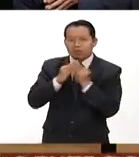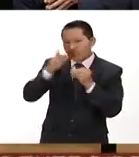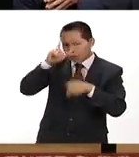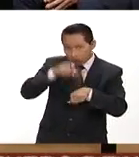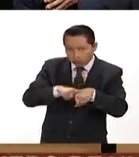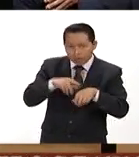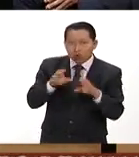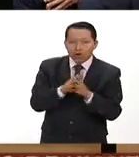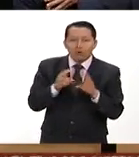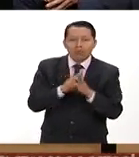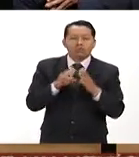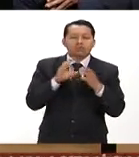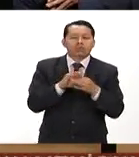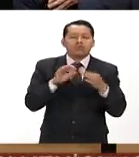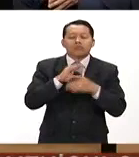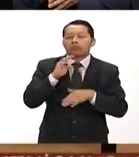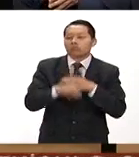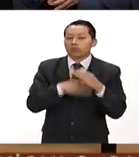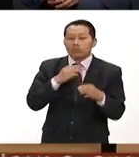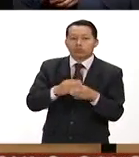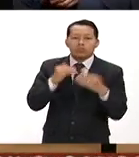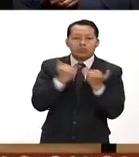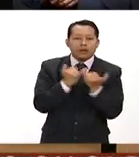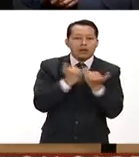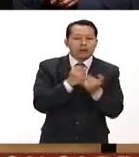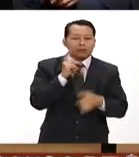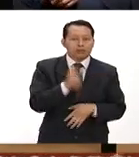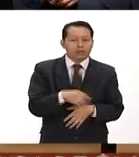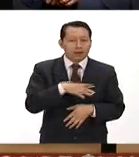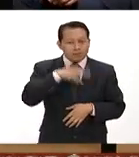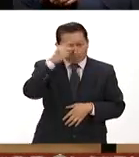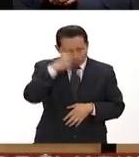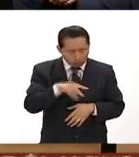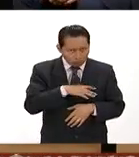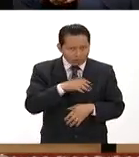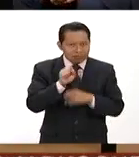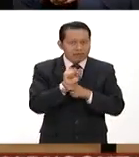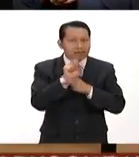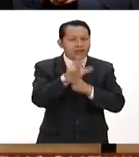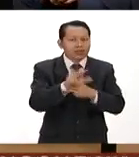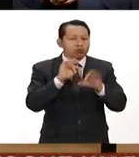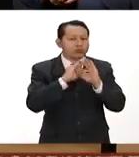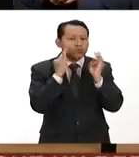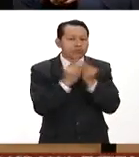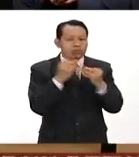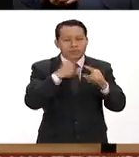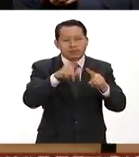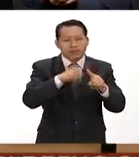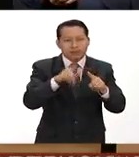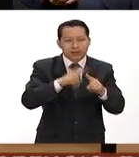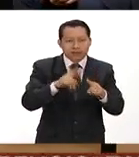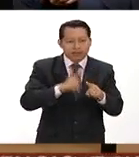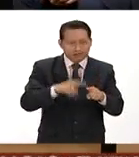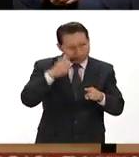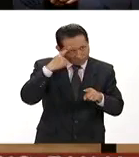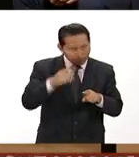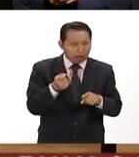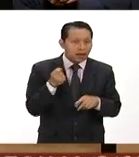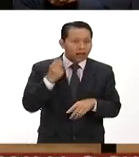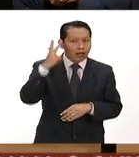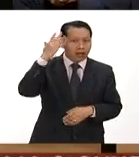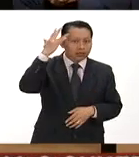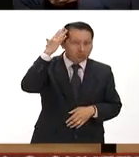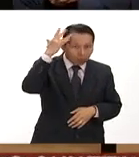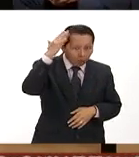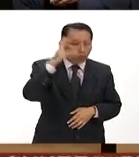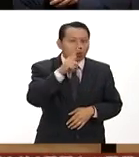nombrar al mundo en México en actualmente existen 68 formas diferentes de nombrar al sol a